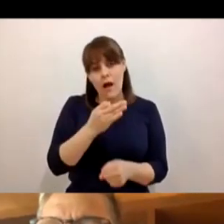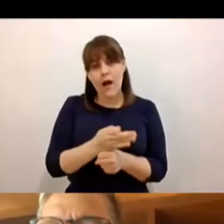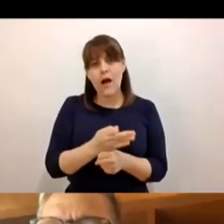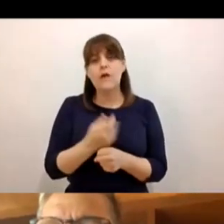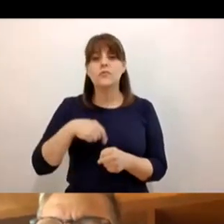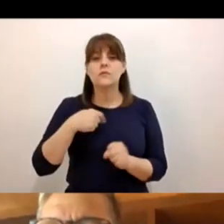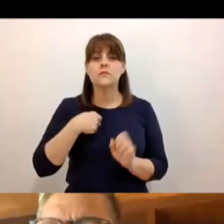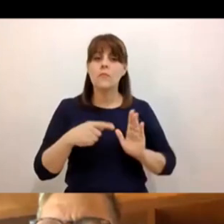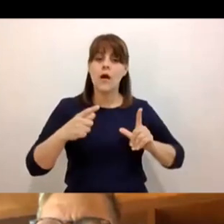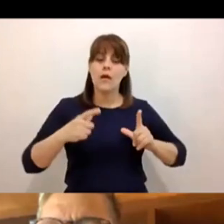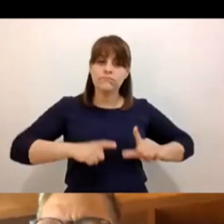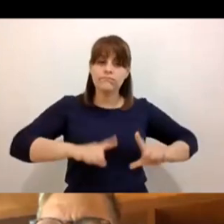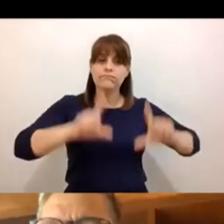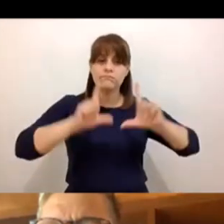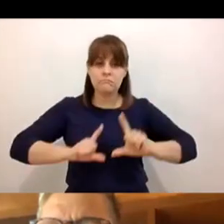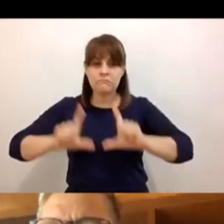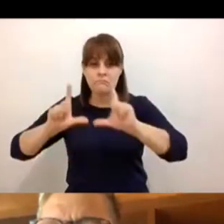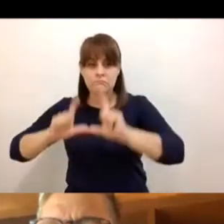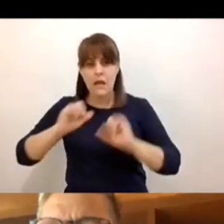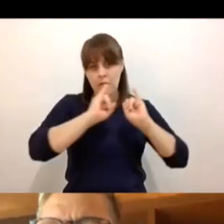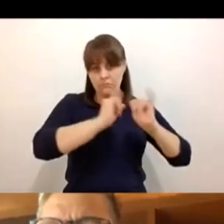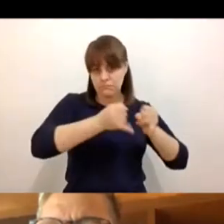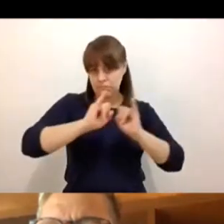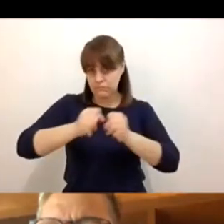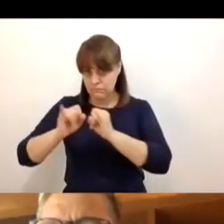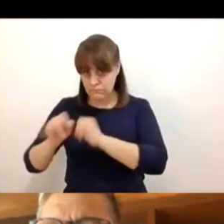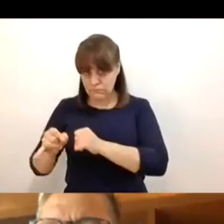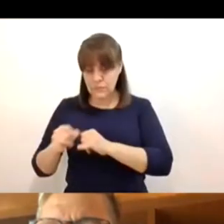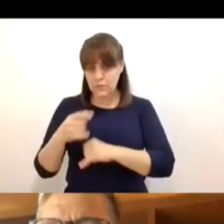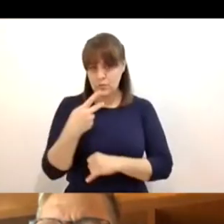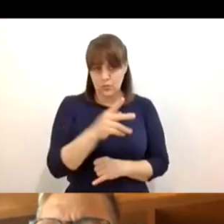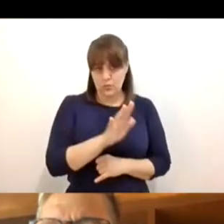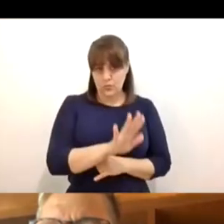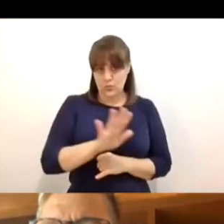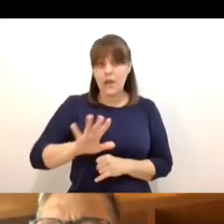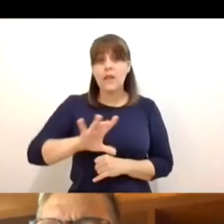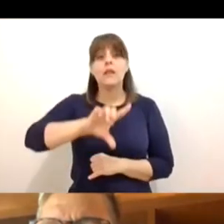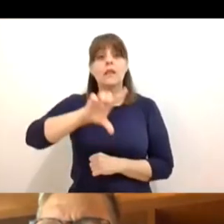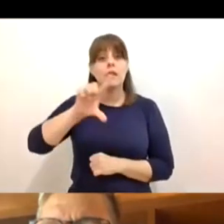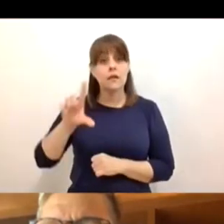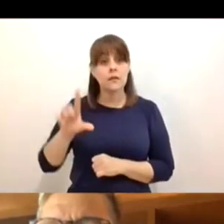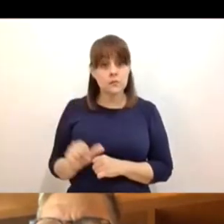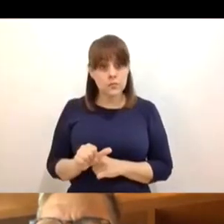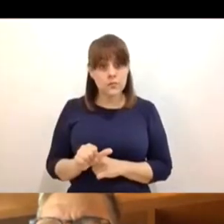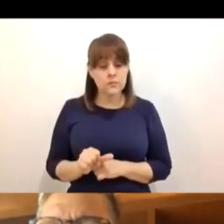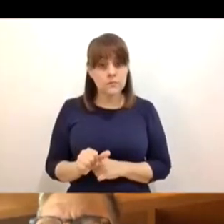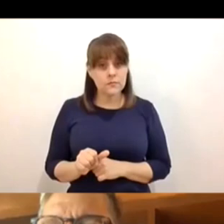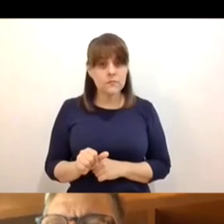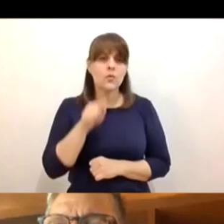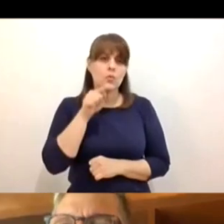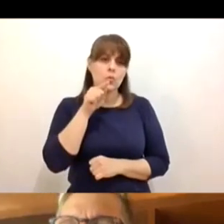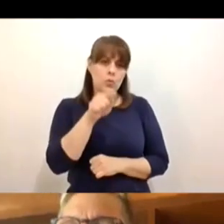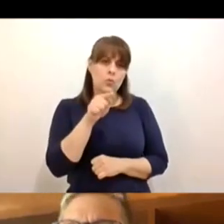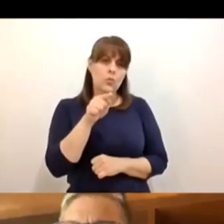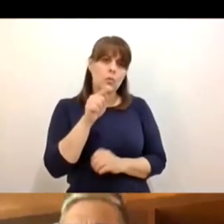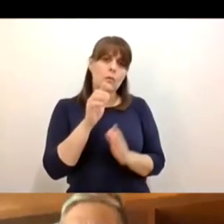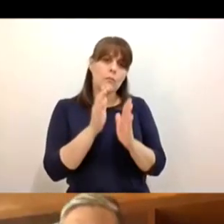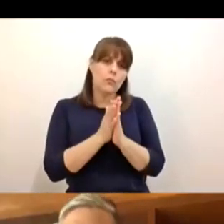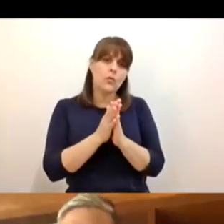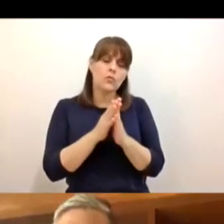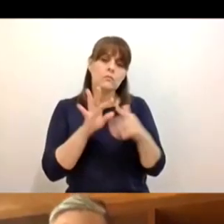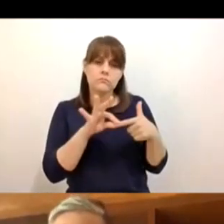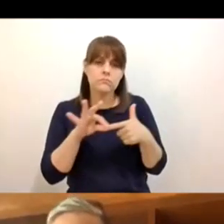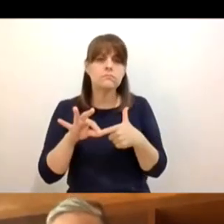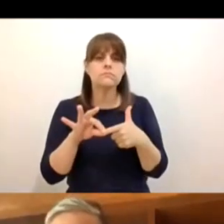en lo individual. Y después, pues tú vas a ir conduciendo